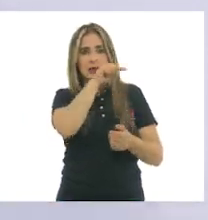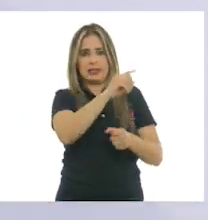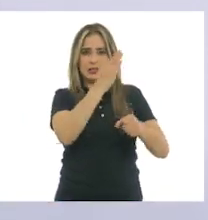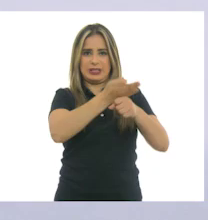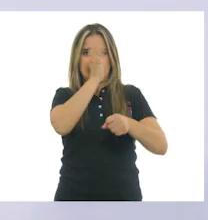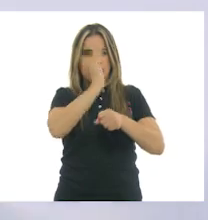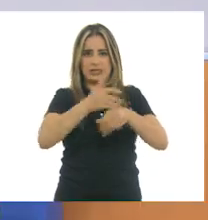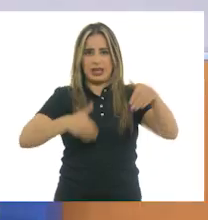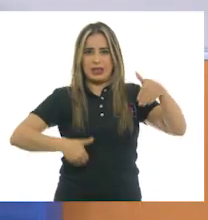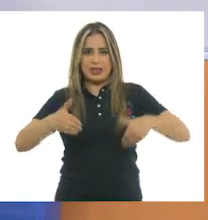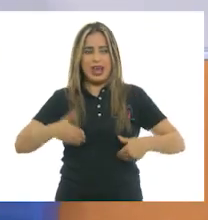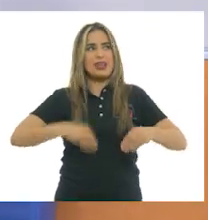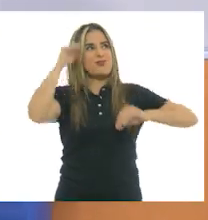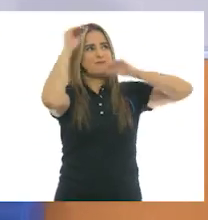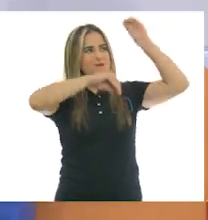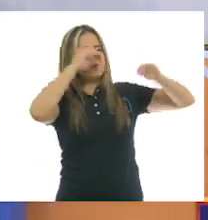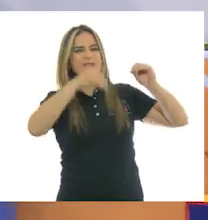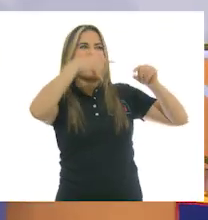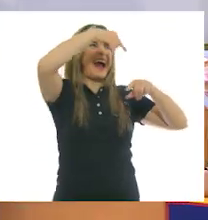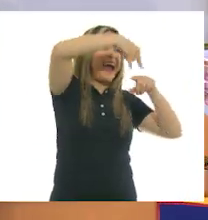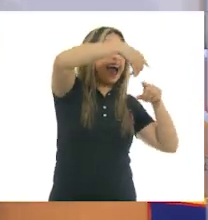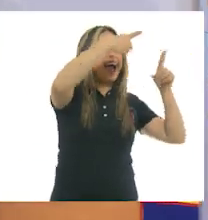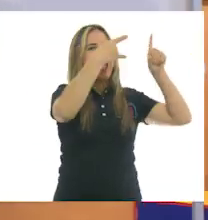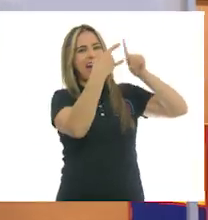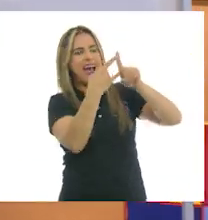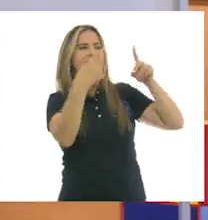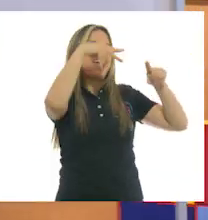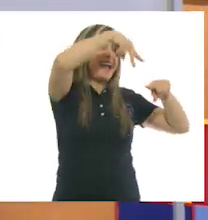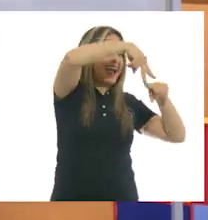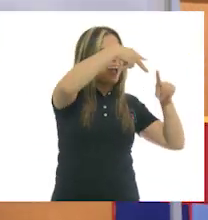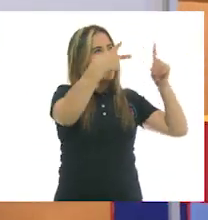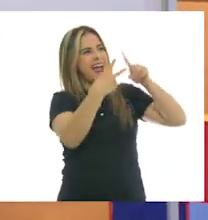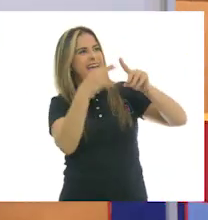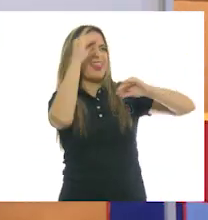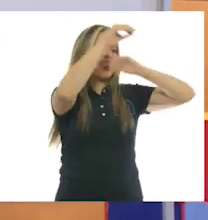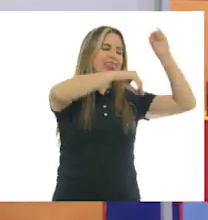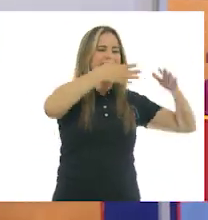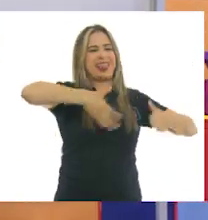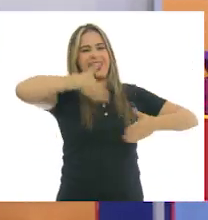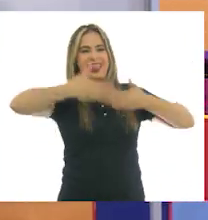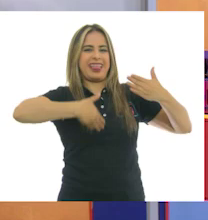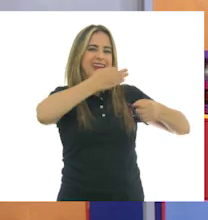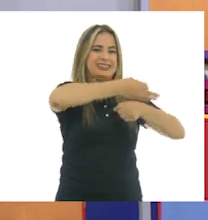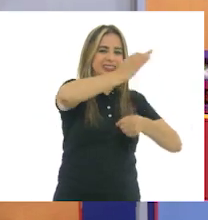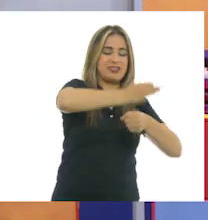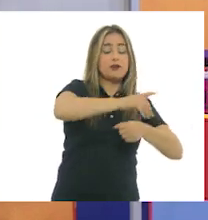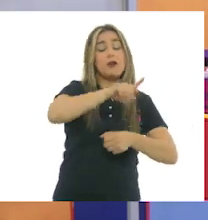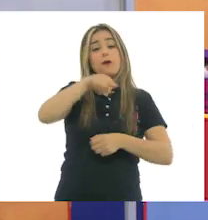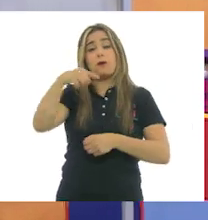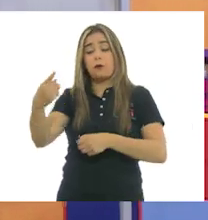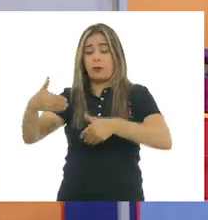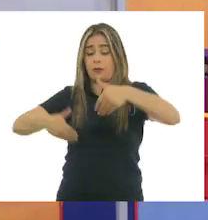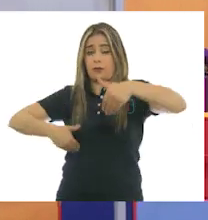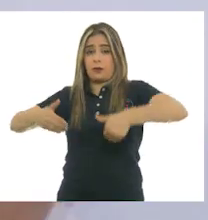Mientras que en la comedia, las formas que se utilizan son en general complejas,